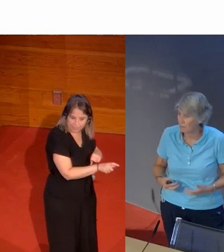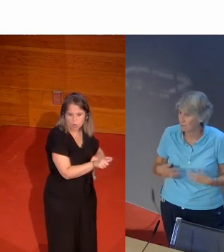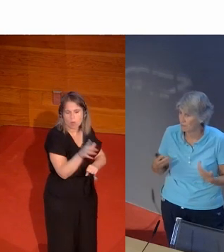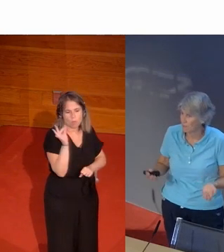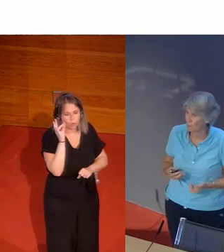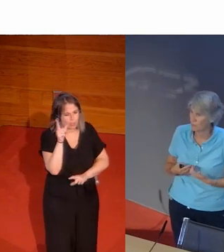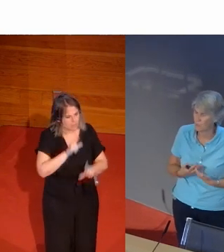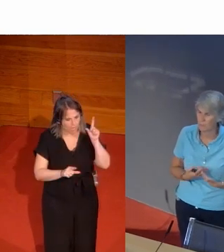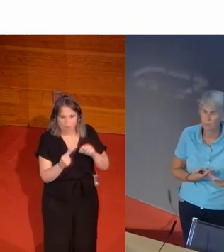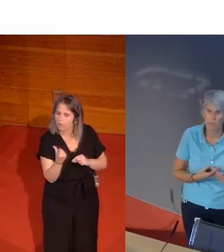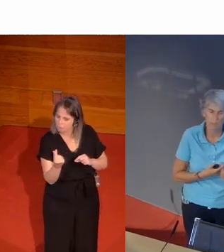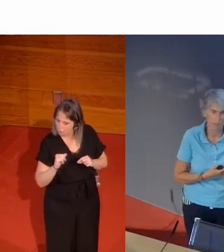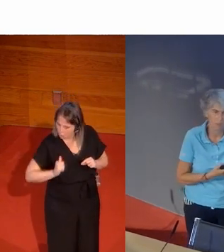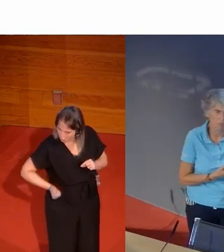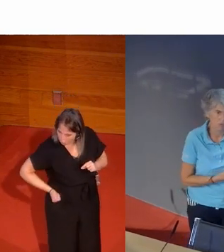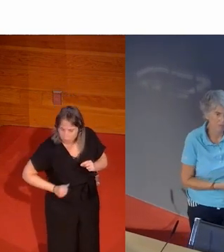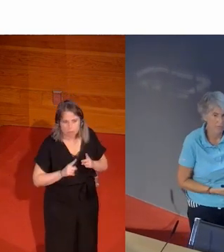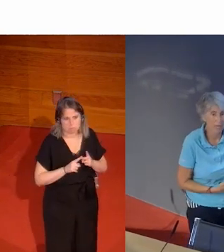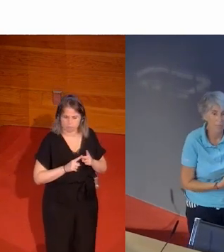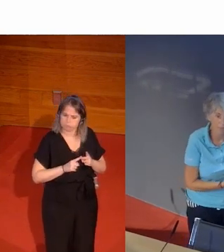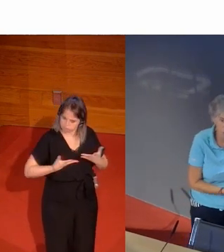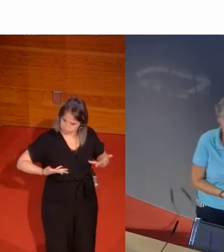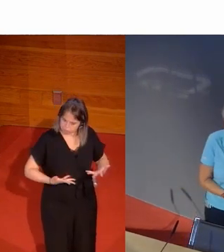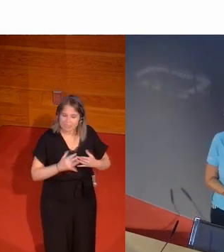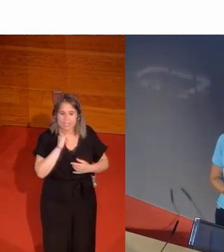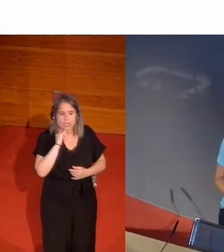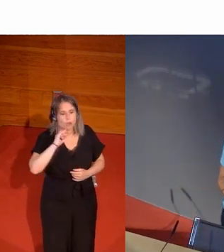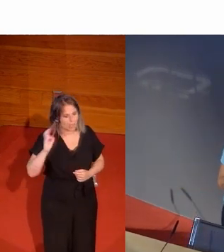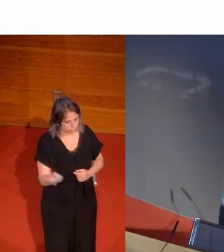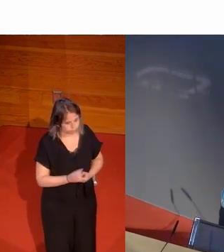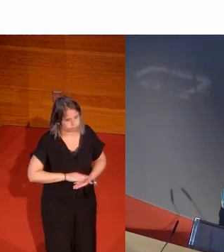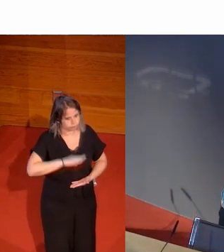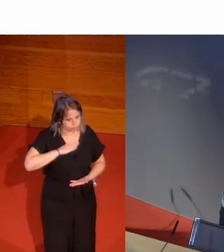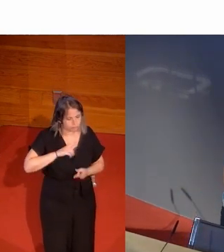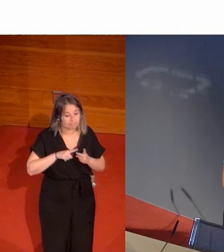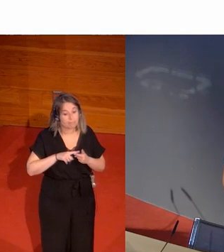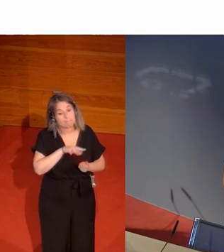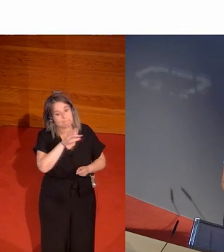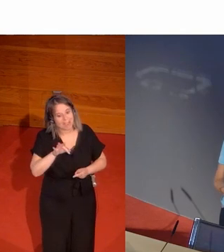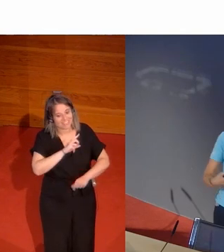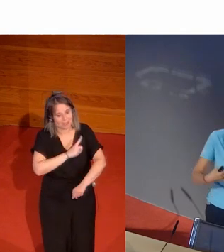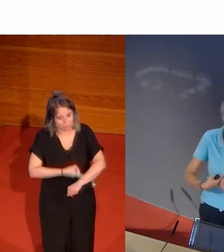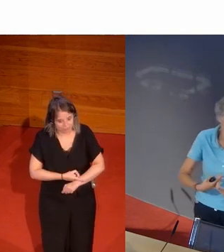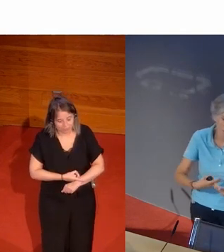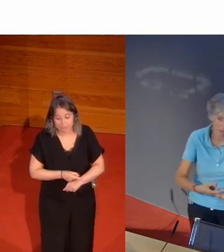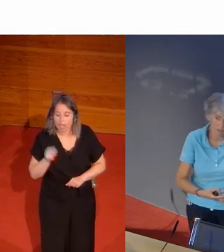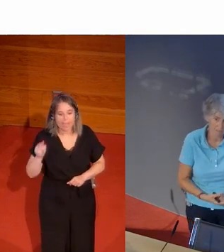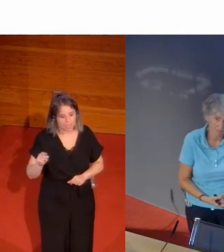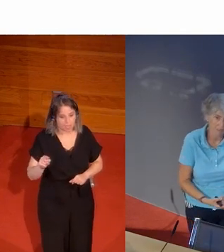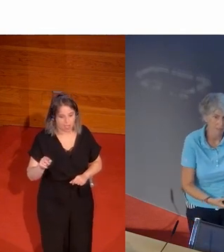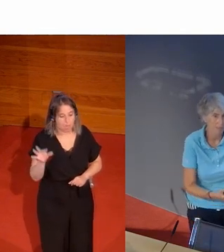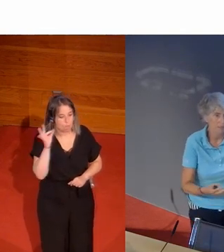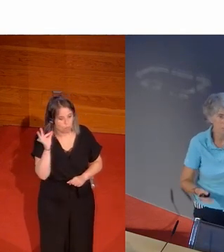viajada tiene dinero tiene potencial habla idiomas y además es deportista y entonces ella a su nivel